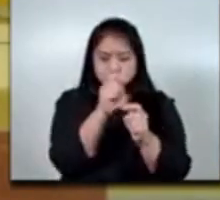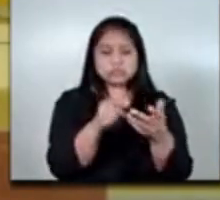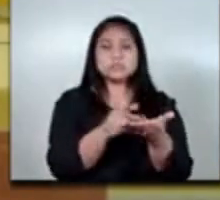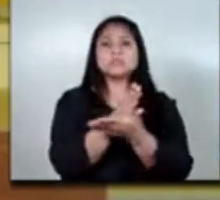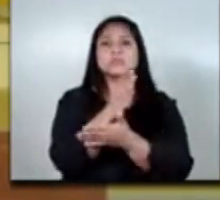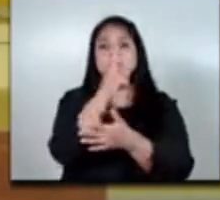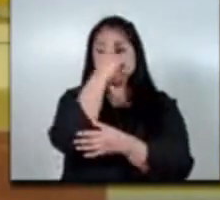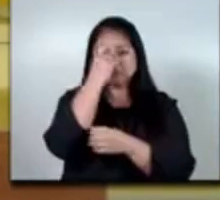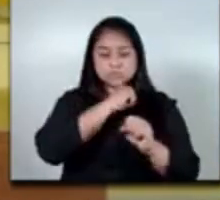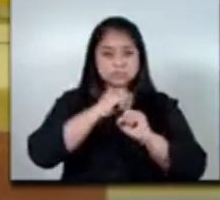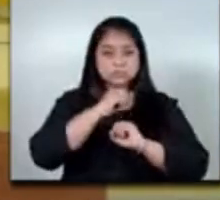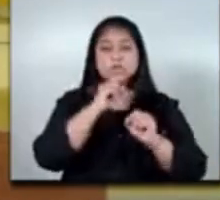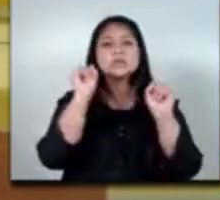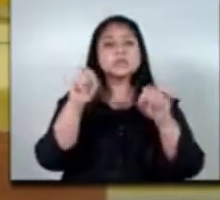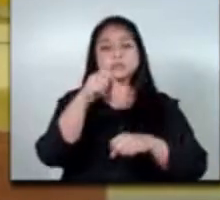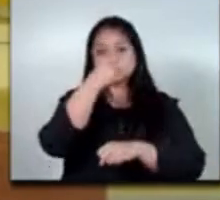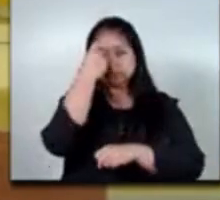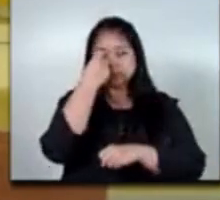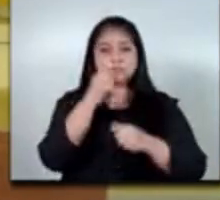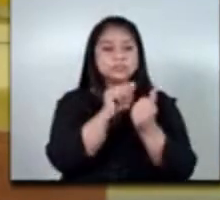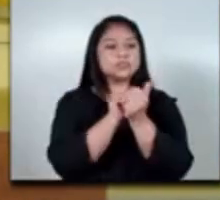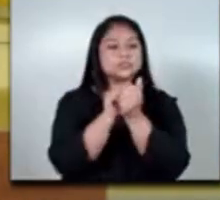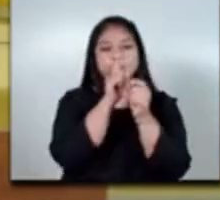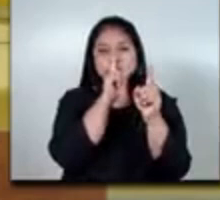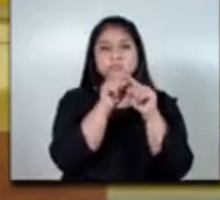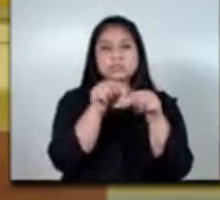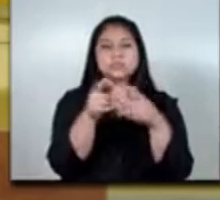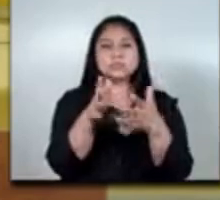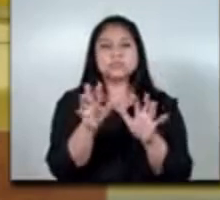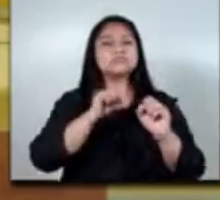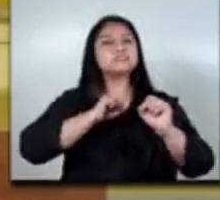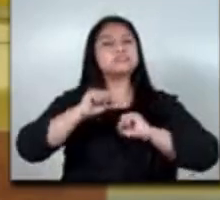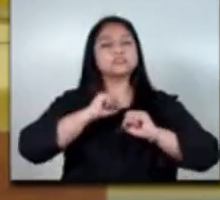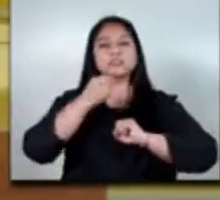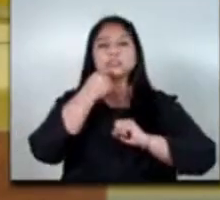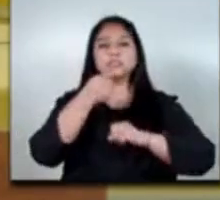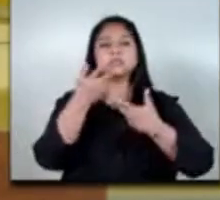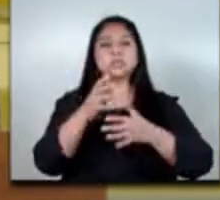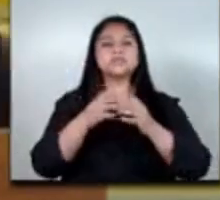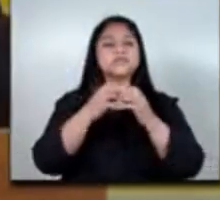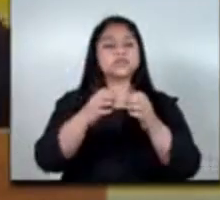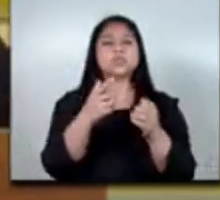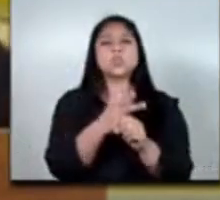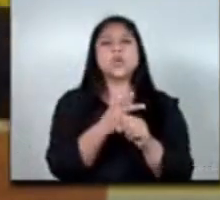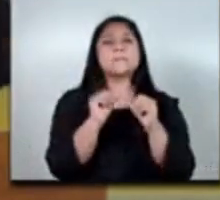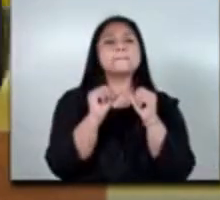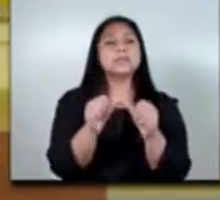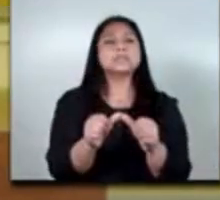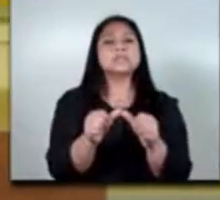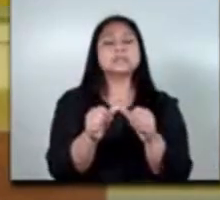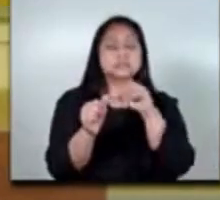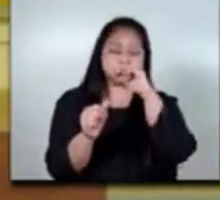y en donde se pueda trabajar en conjunto y por eso es que hemos hecho el gran esfuerzo a través de guatemala no se detiene de venir